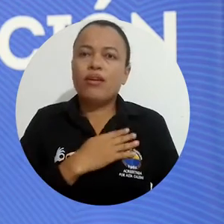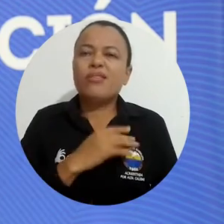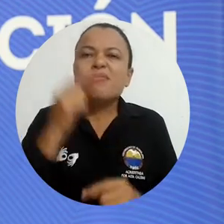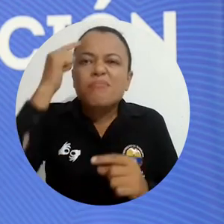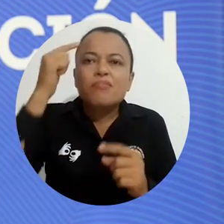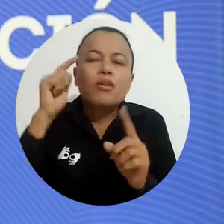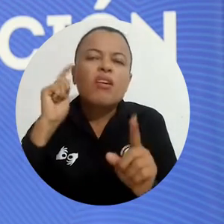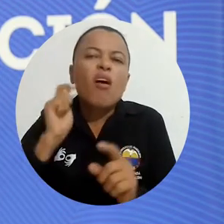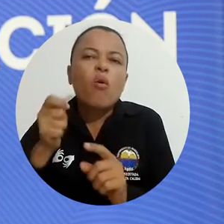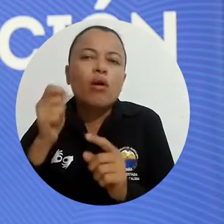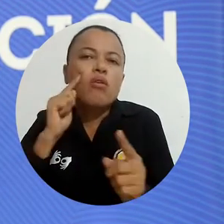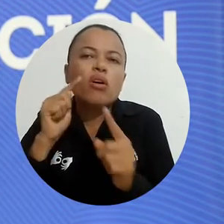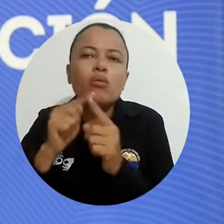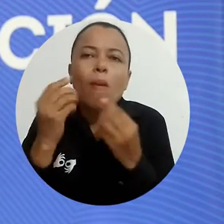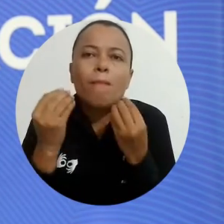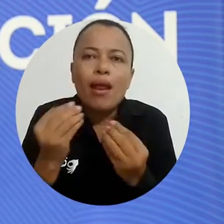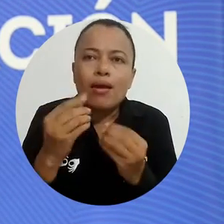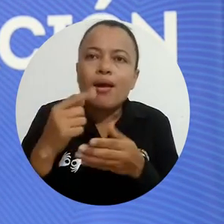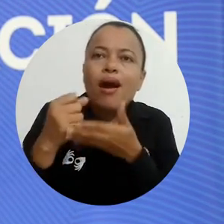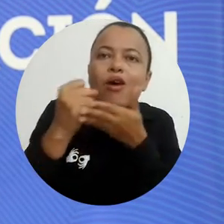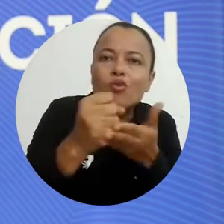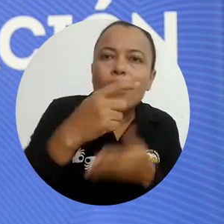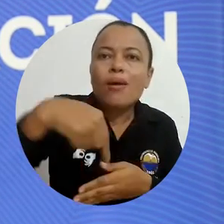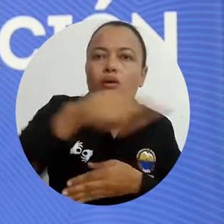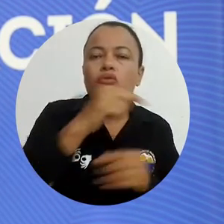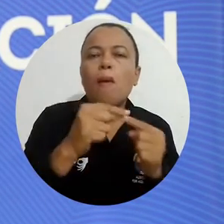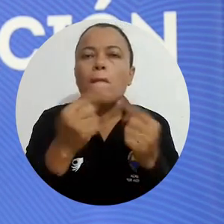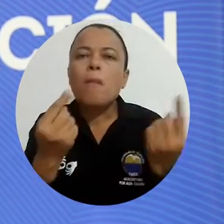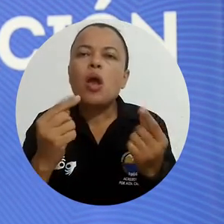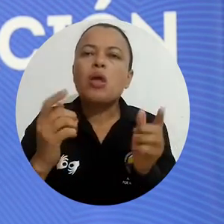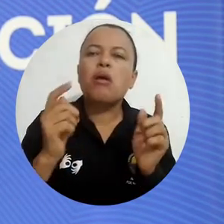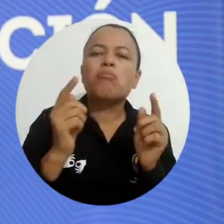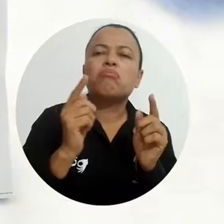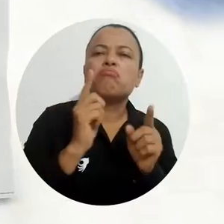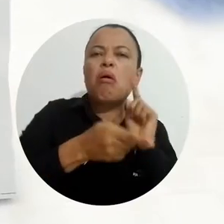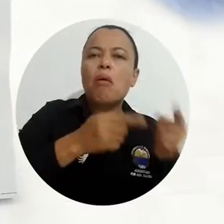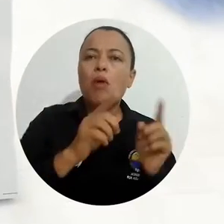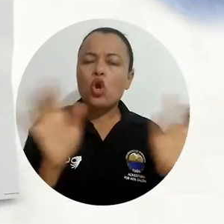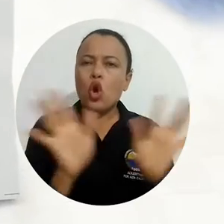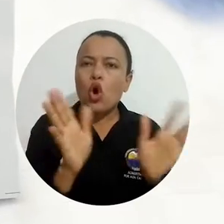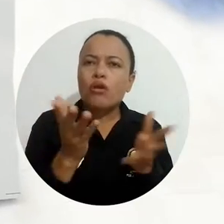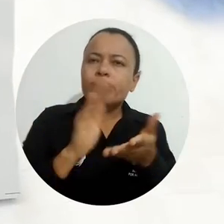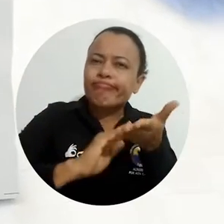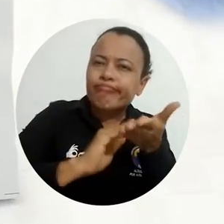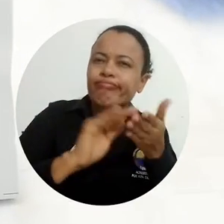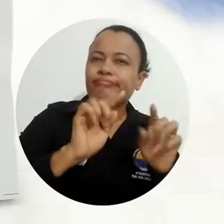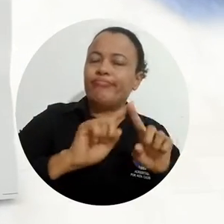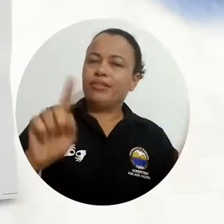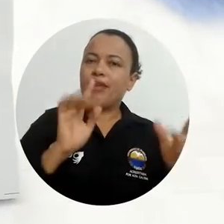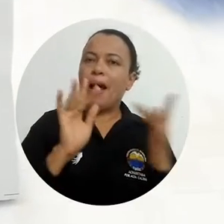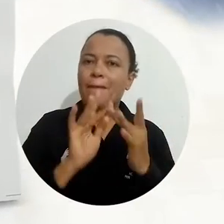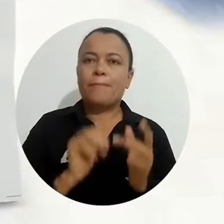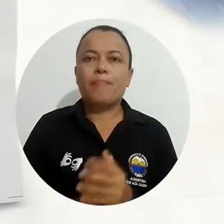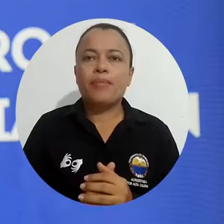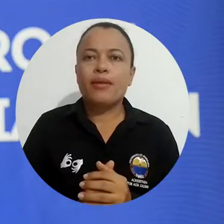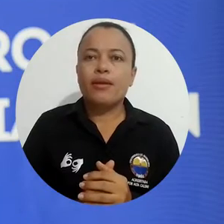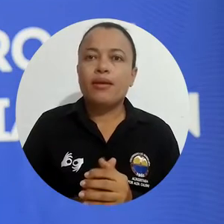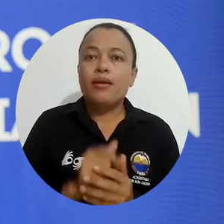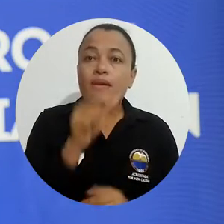gratificante debido a que nos permite mirar nuestra carrera desde otra perspectiva y ayudar a las personas a solucionar los conflictos de una manera